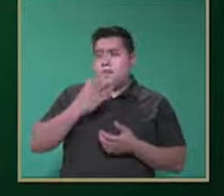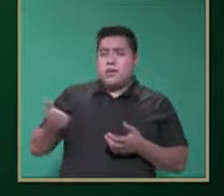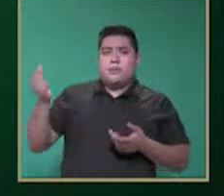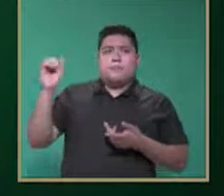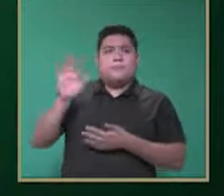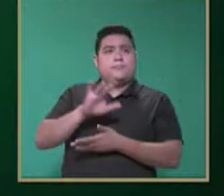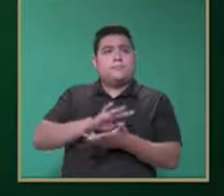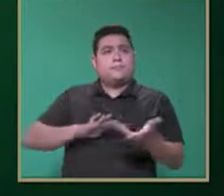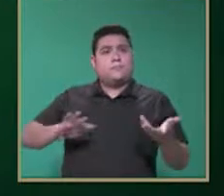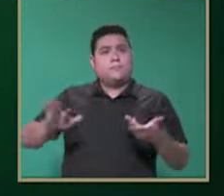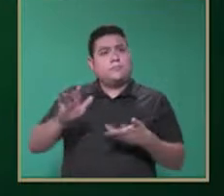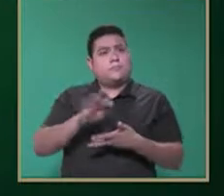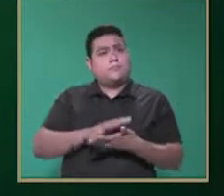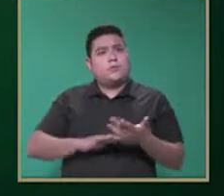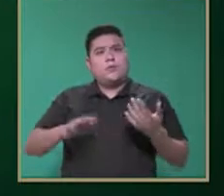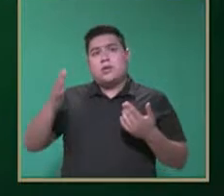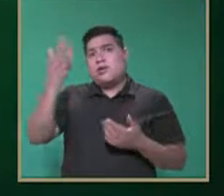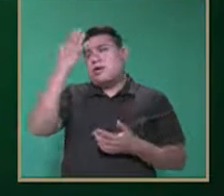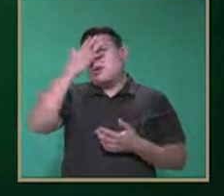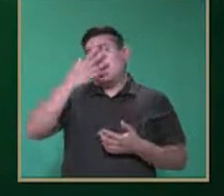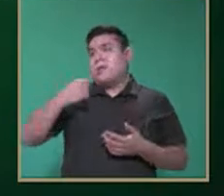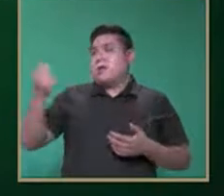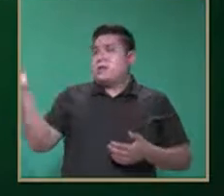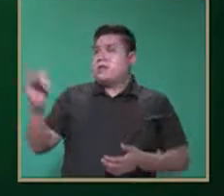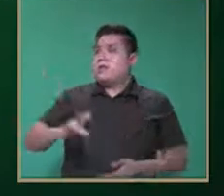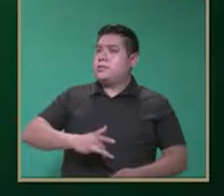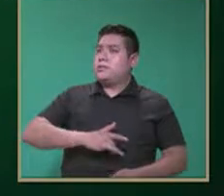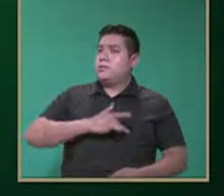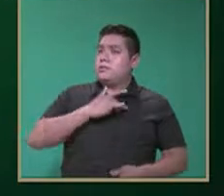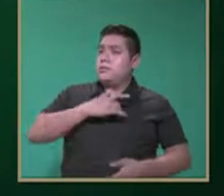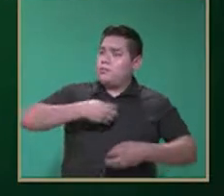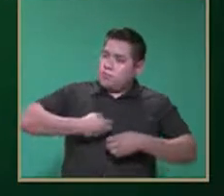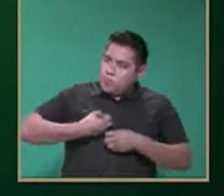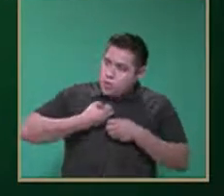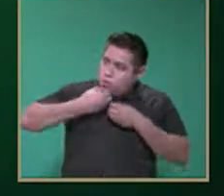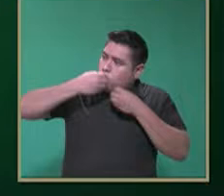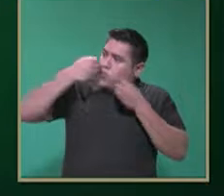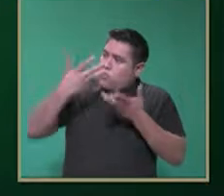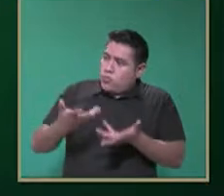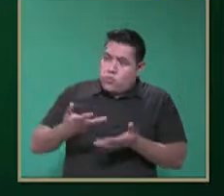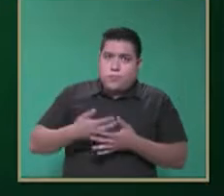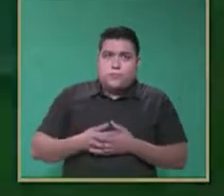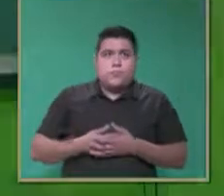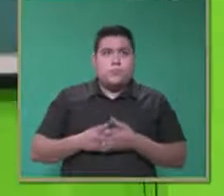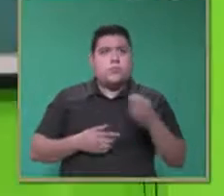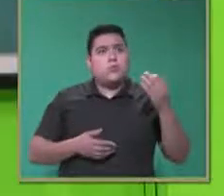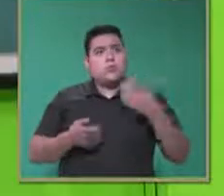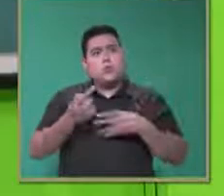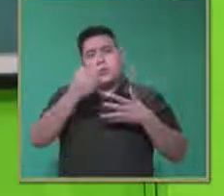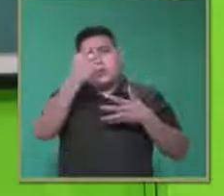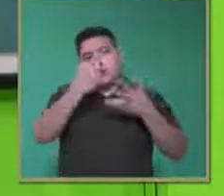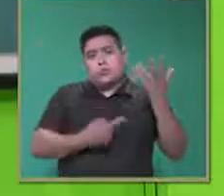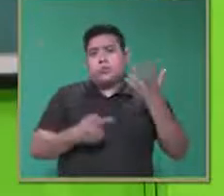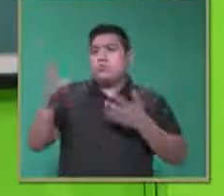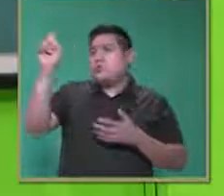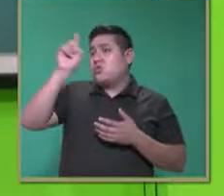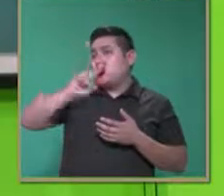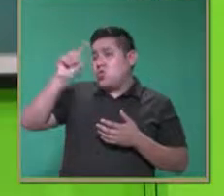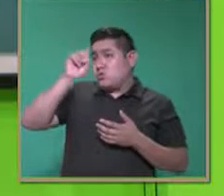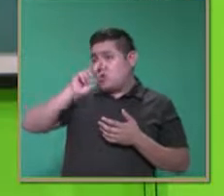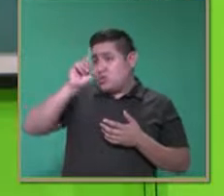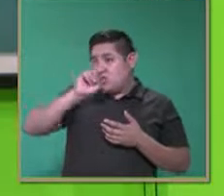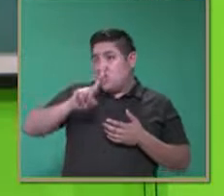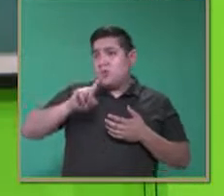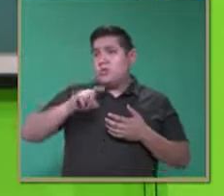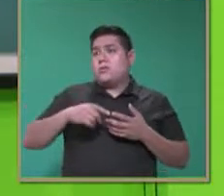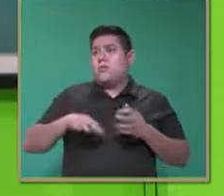estimular habilidades de expresión. Entonces, con todos estos consejos, con todas estas formas de